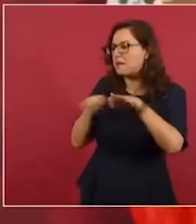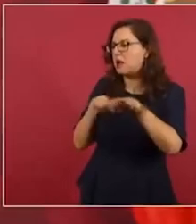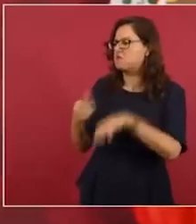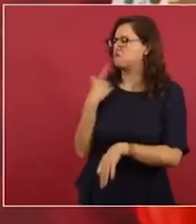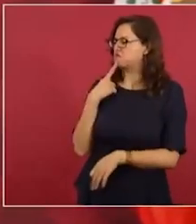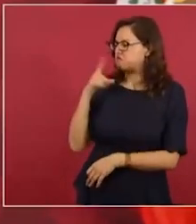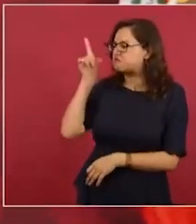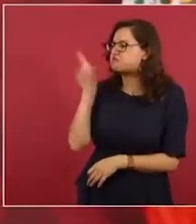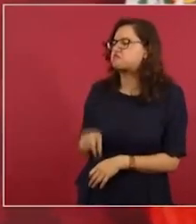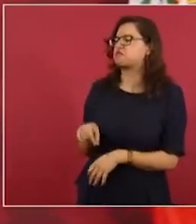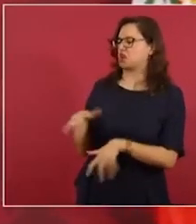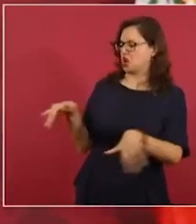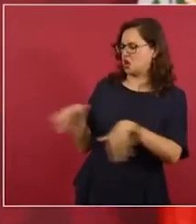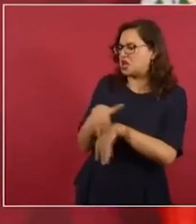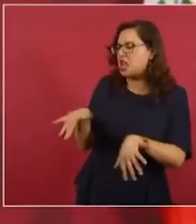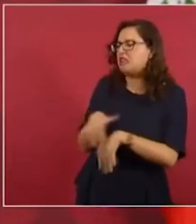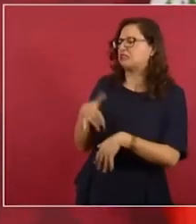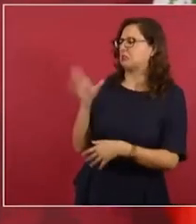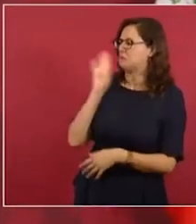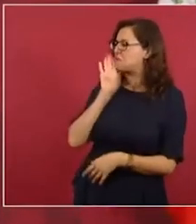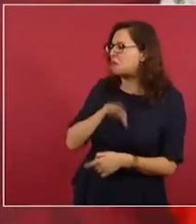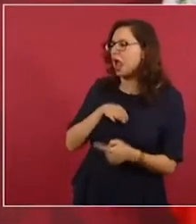mexicanos, por todos.